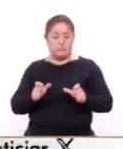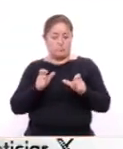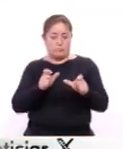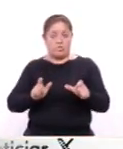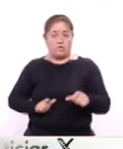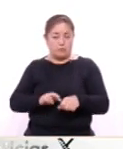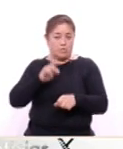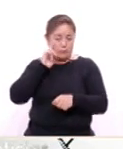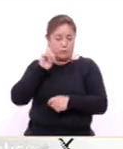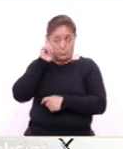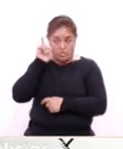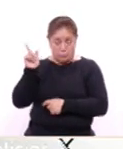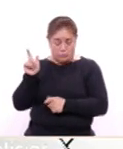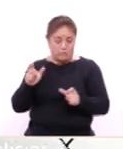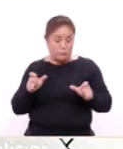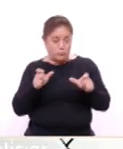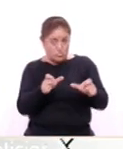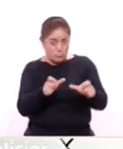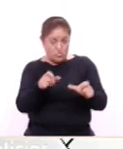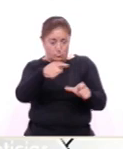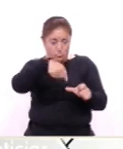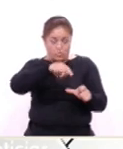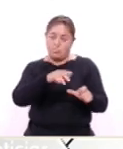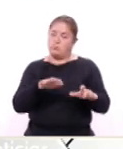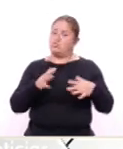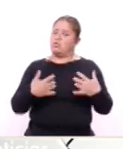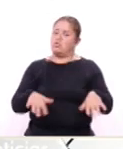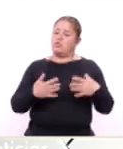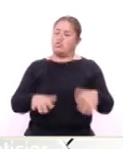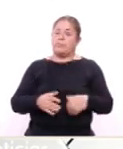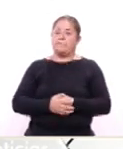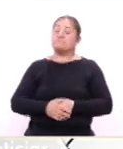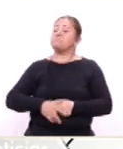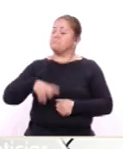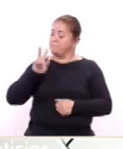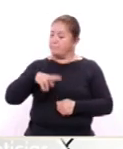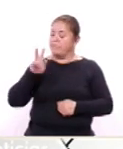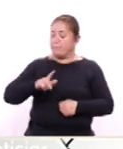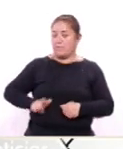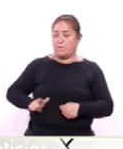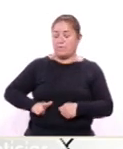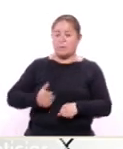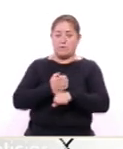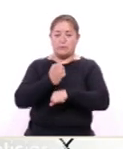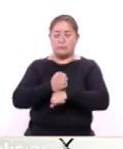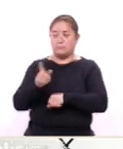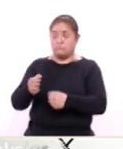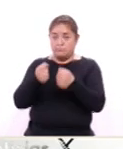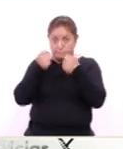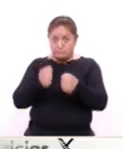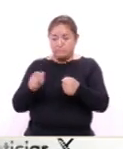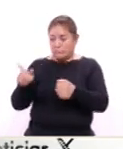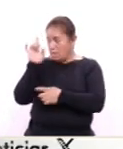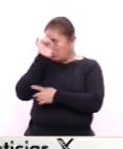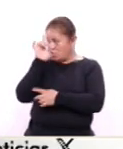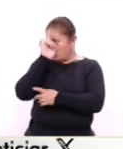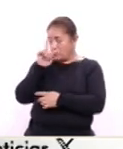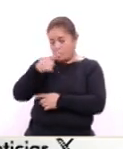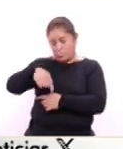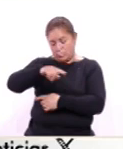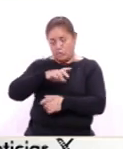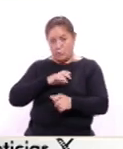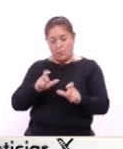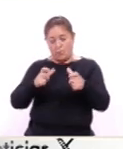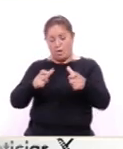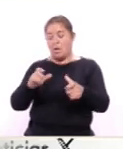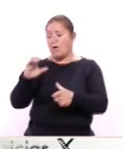Cisneros. Sin duda, la participación del gobierno del Estado como consejeros en el Consejo